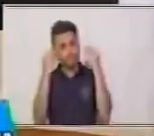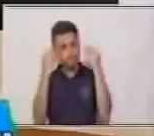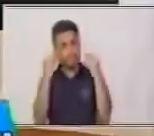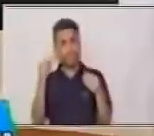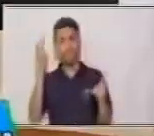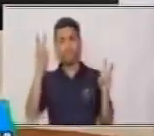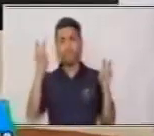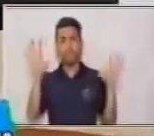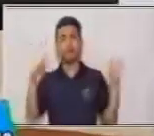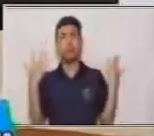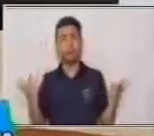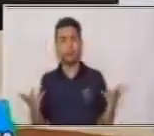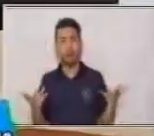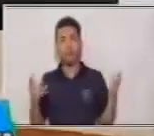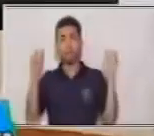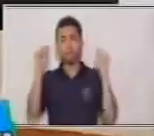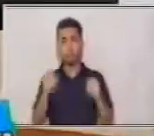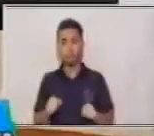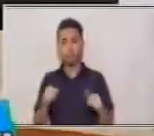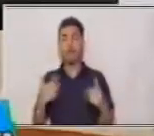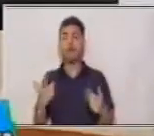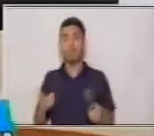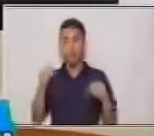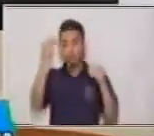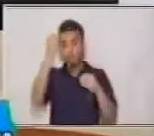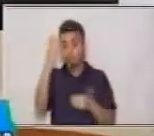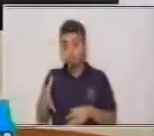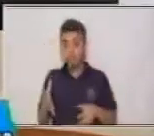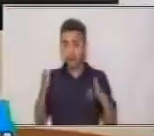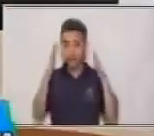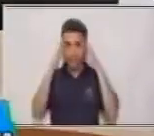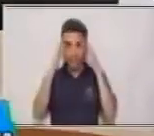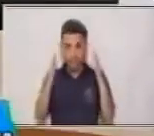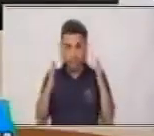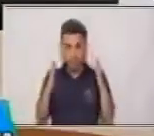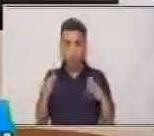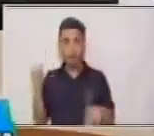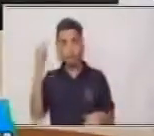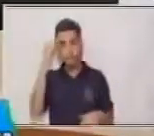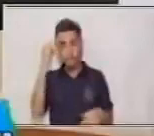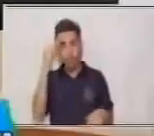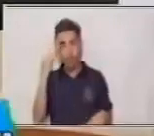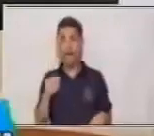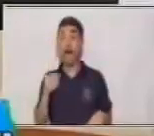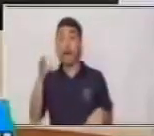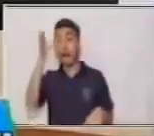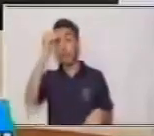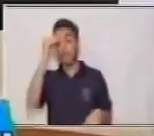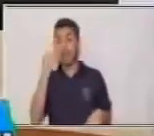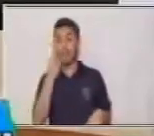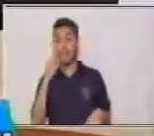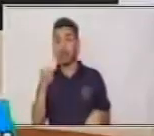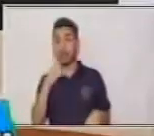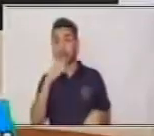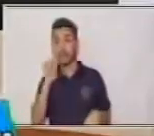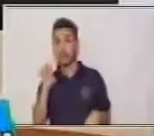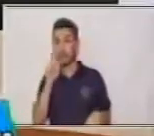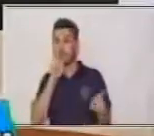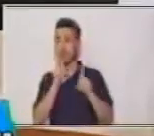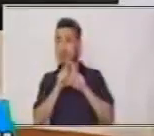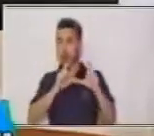habilidades y destrezas como la atención, memoria, habilidad lingüística y de comunicación.